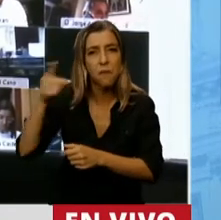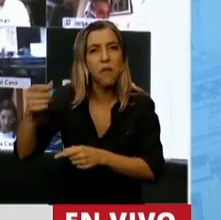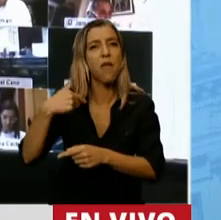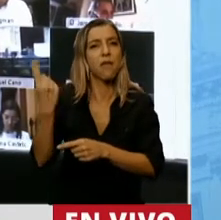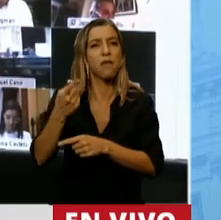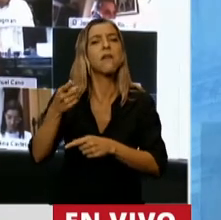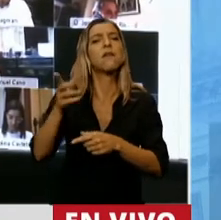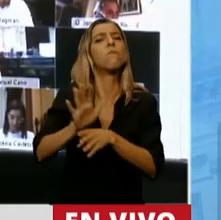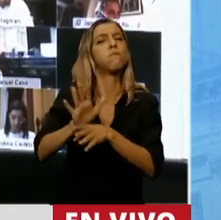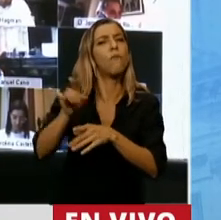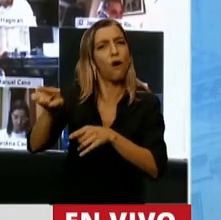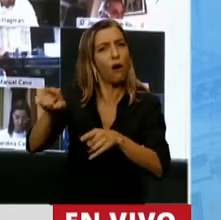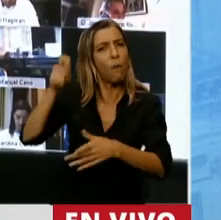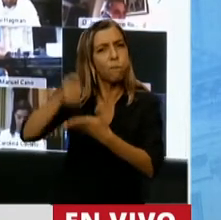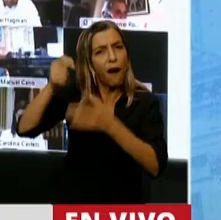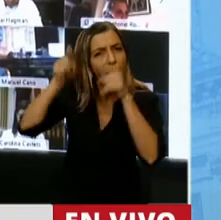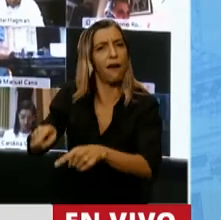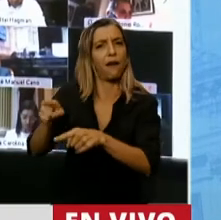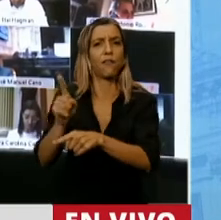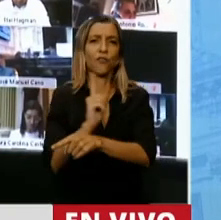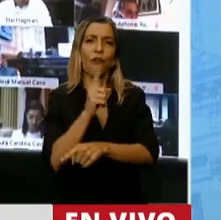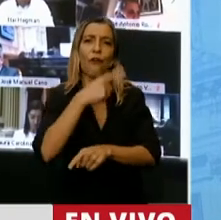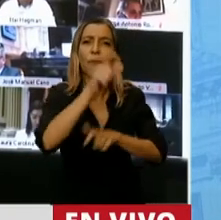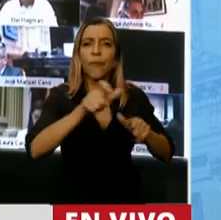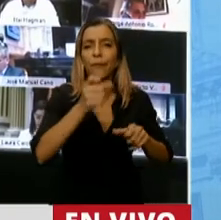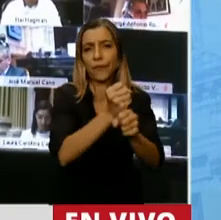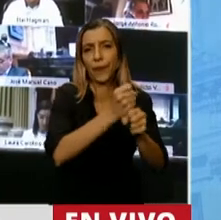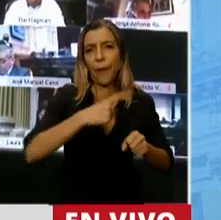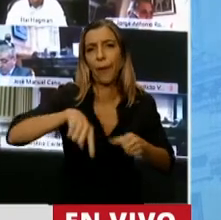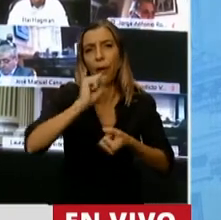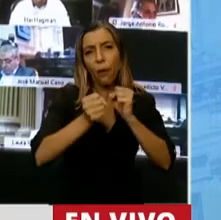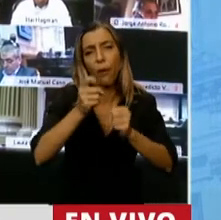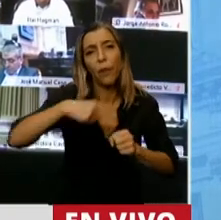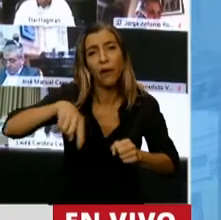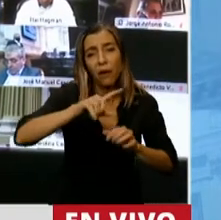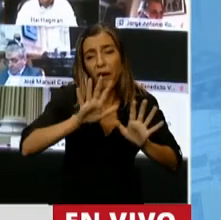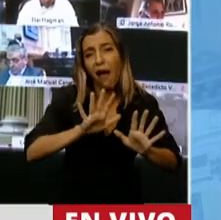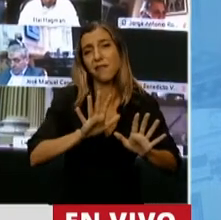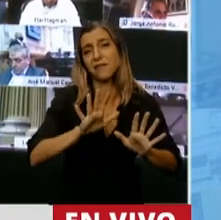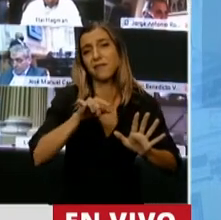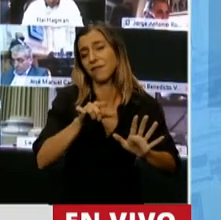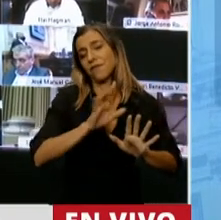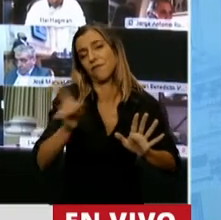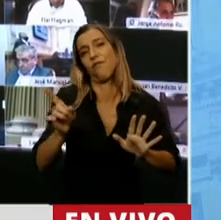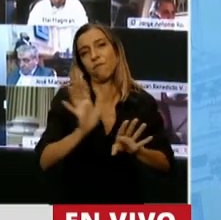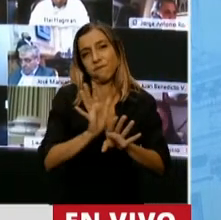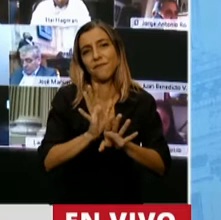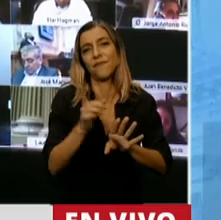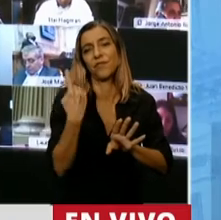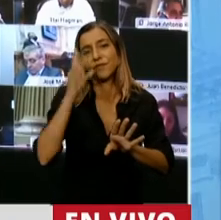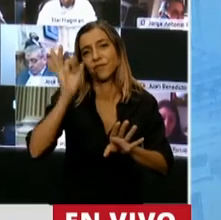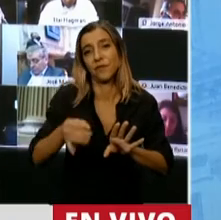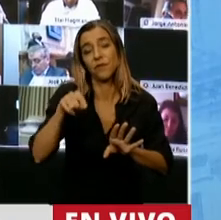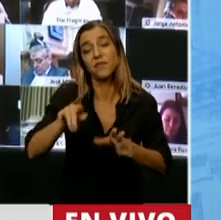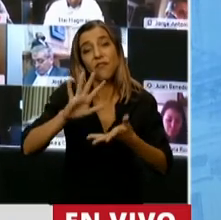Señor Presidente, este es el único camino posible, realista, para